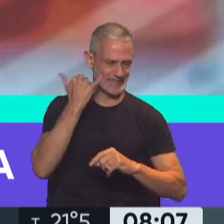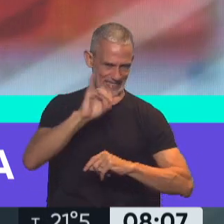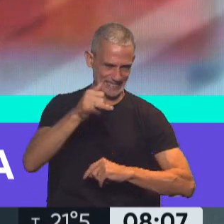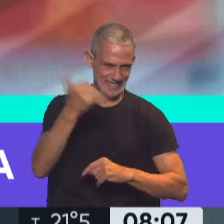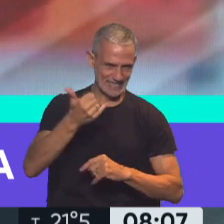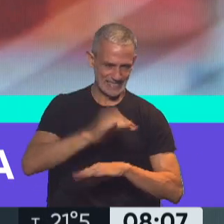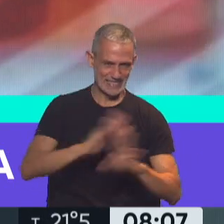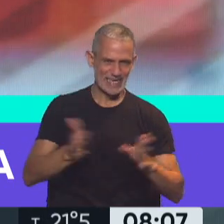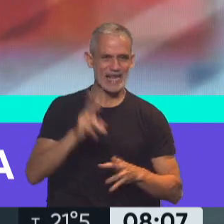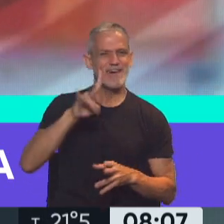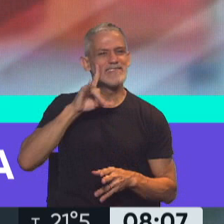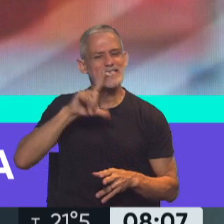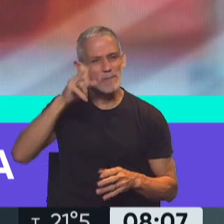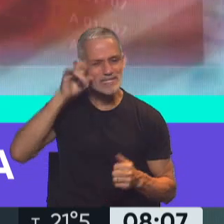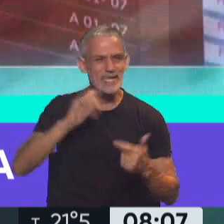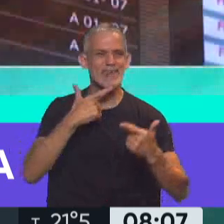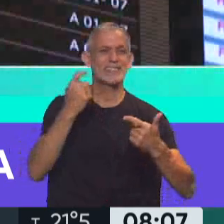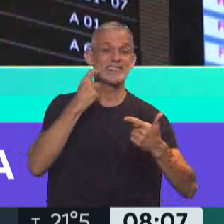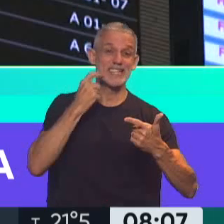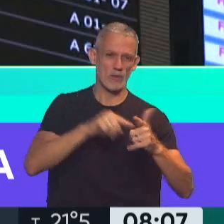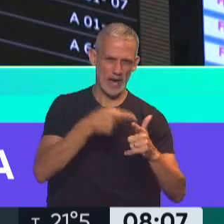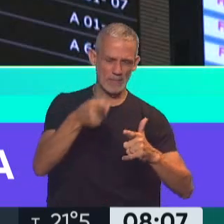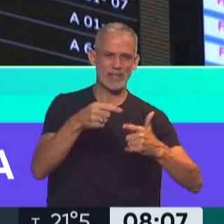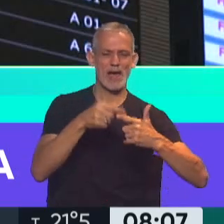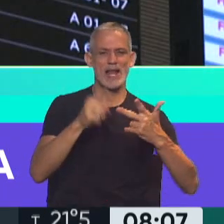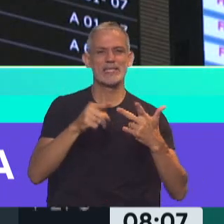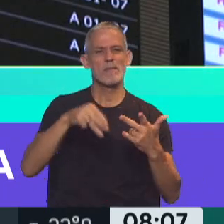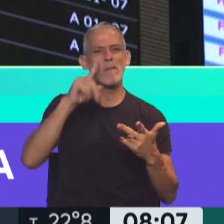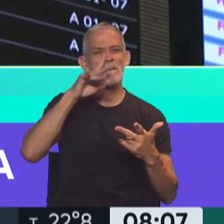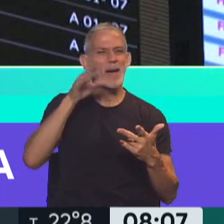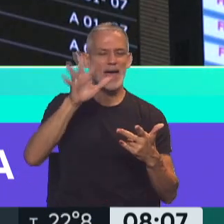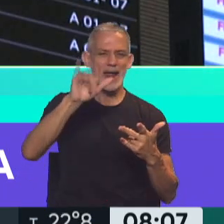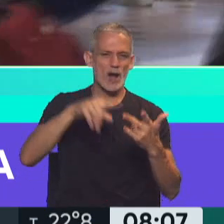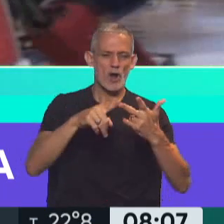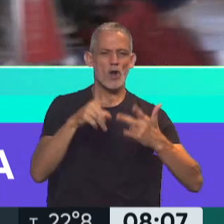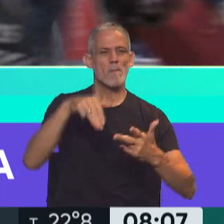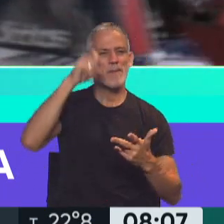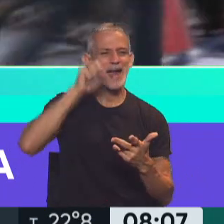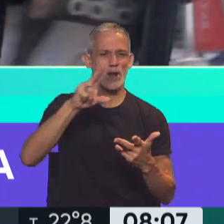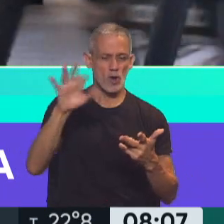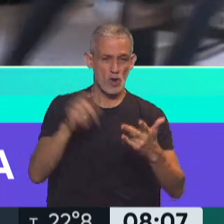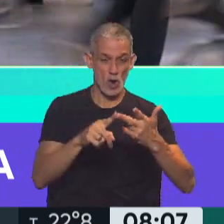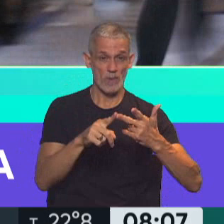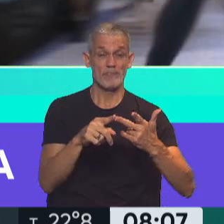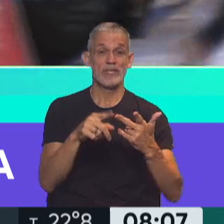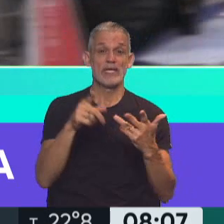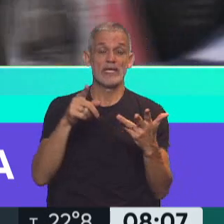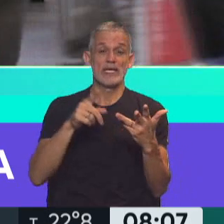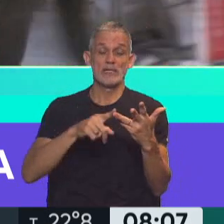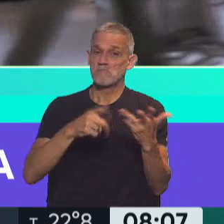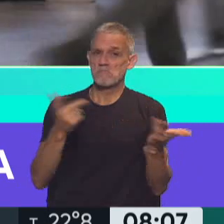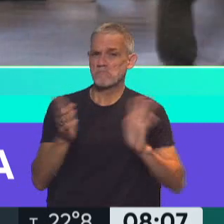provincia, en Villa Mercedes, en San Luis y en Merlo y en algunas localidades. Pero esto no ha